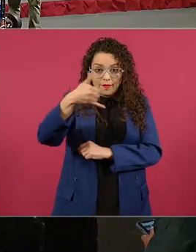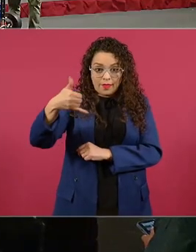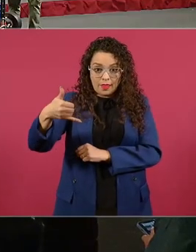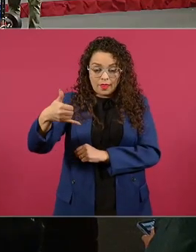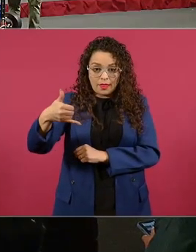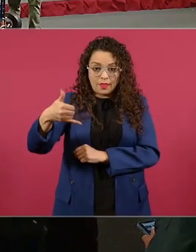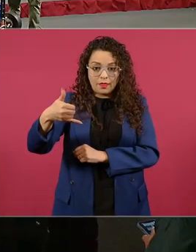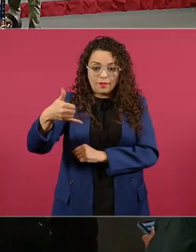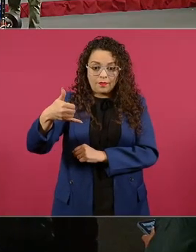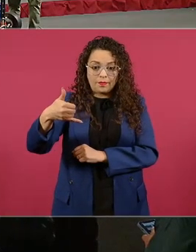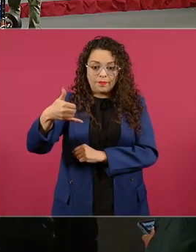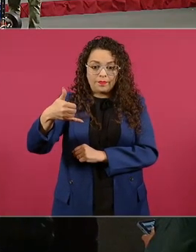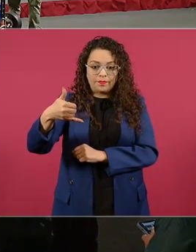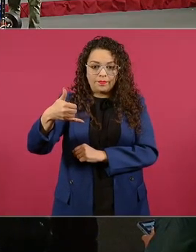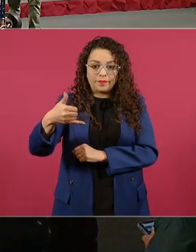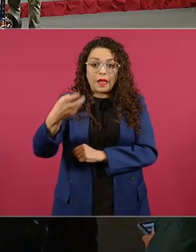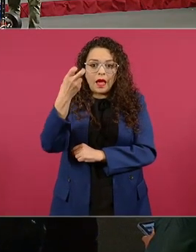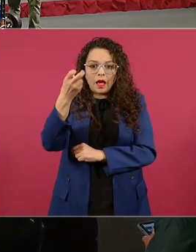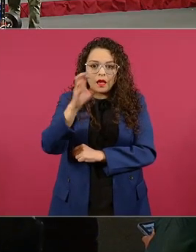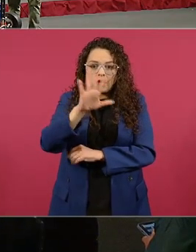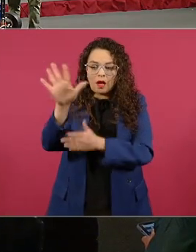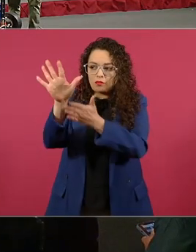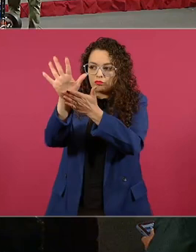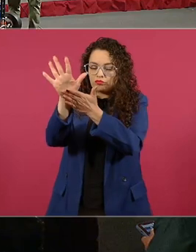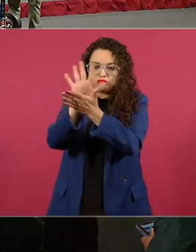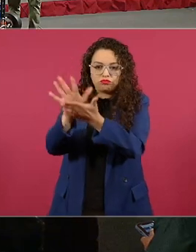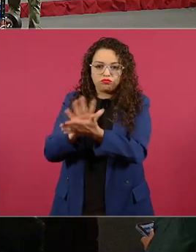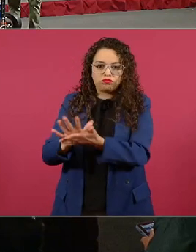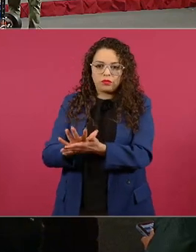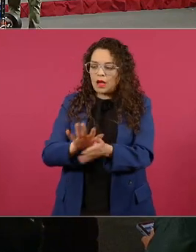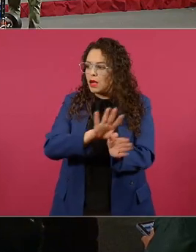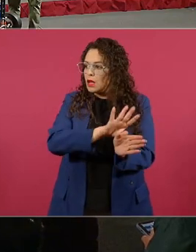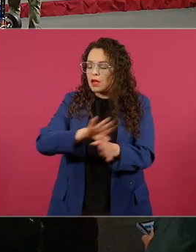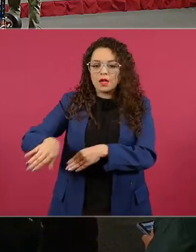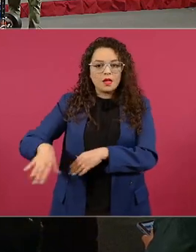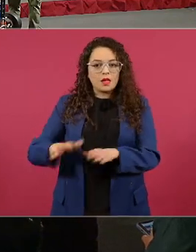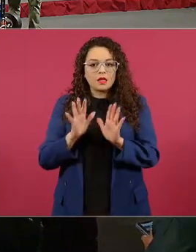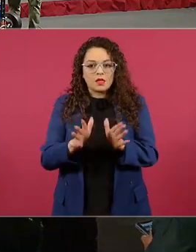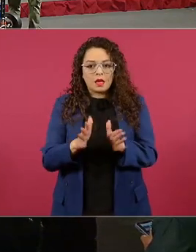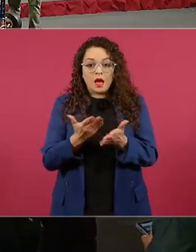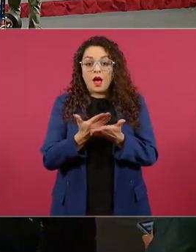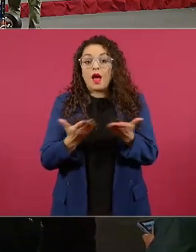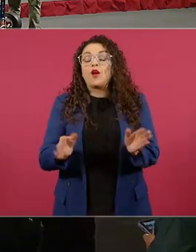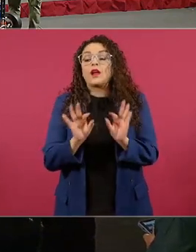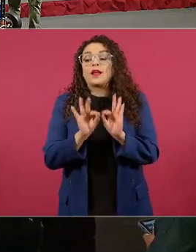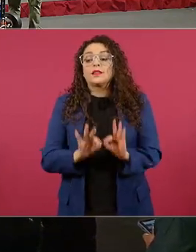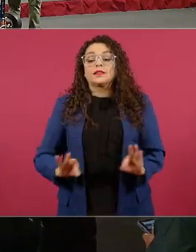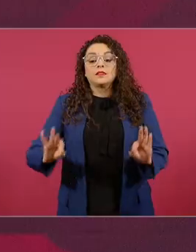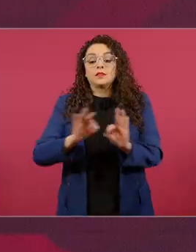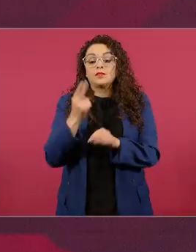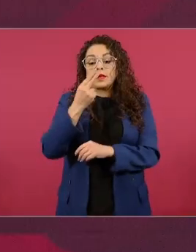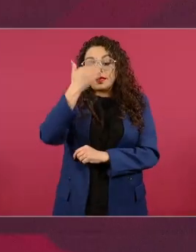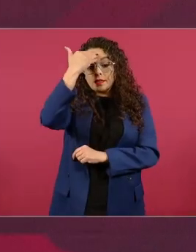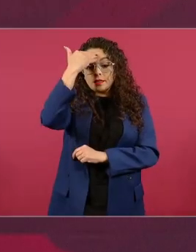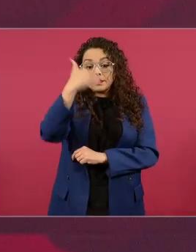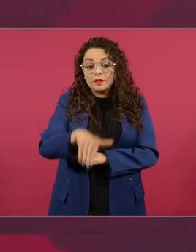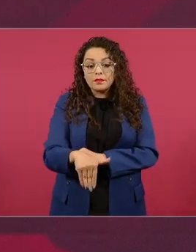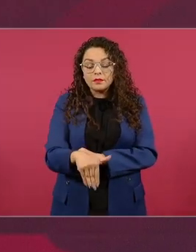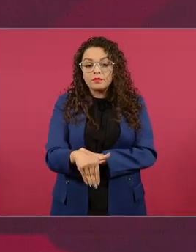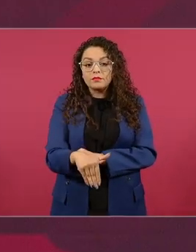y si es importante el que se sepa qué se ha hecho